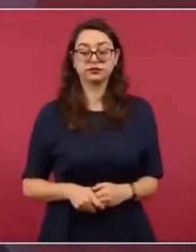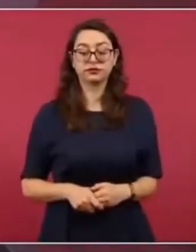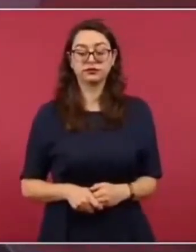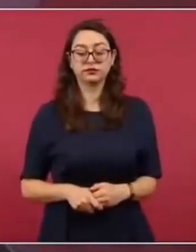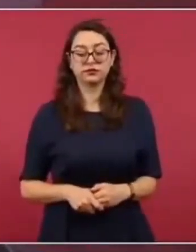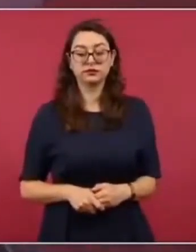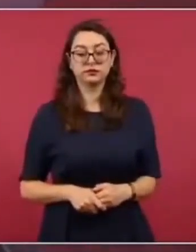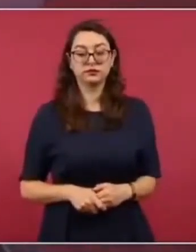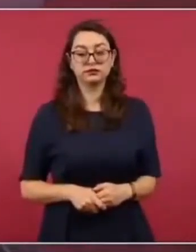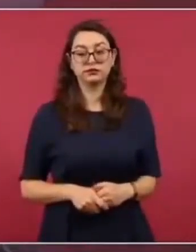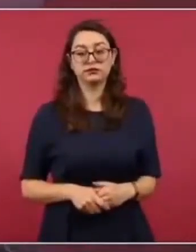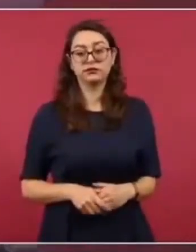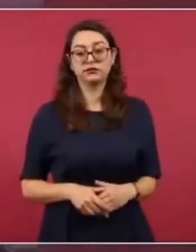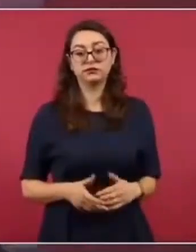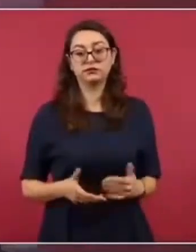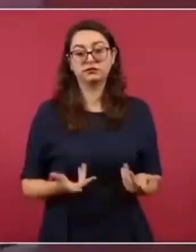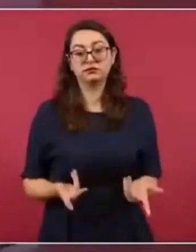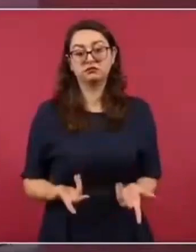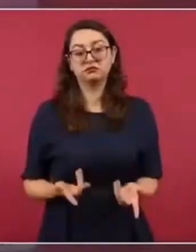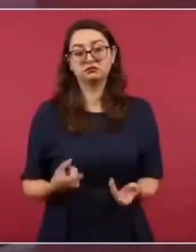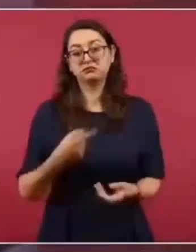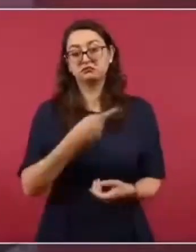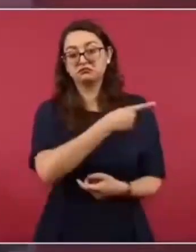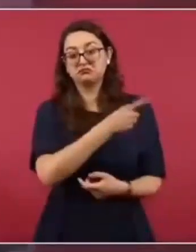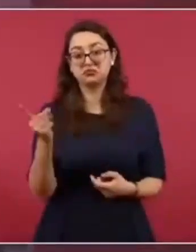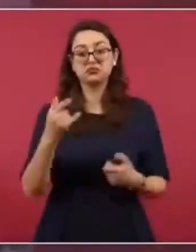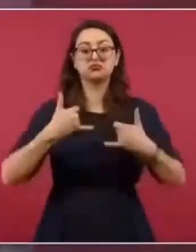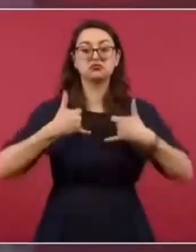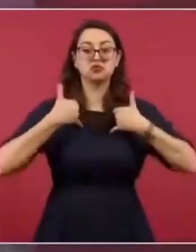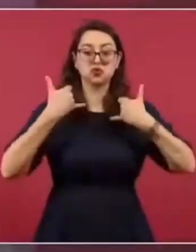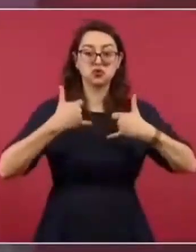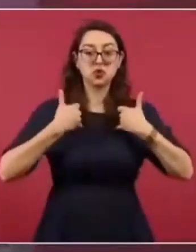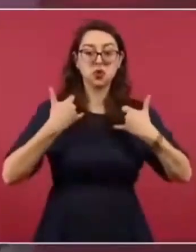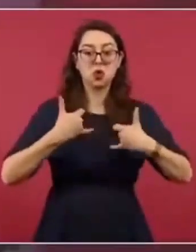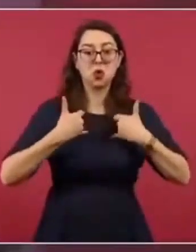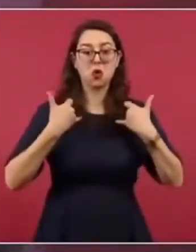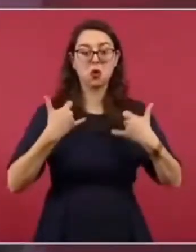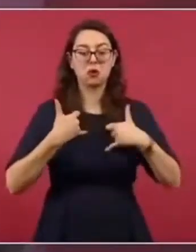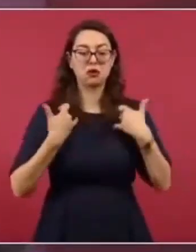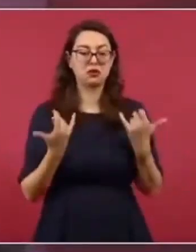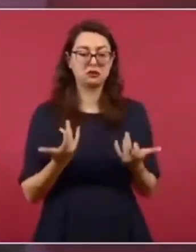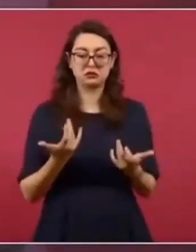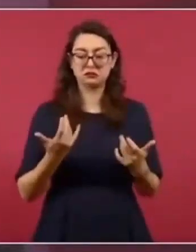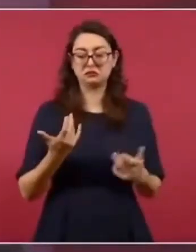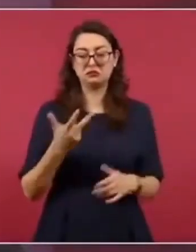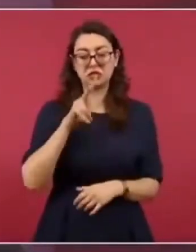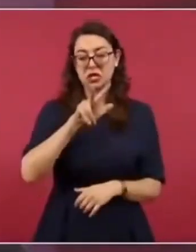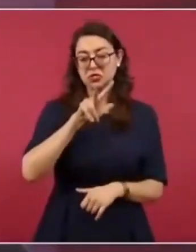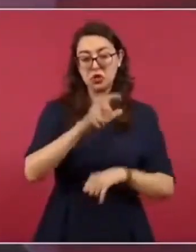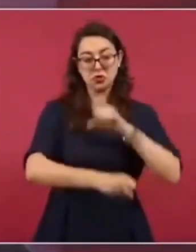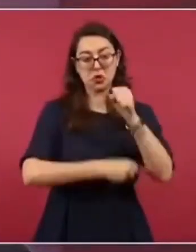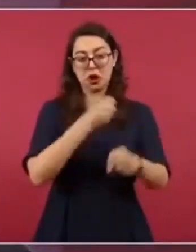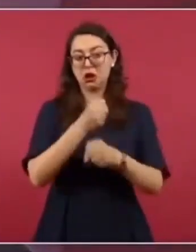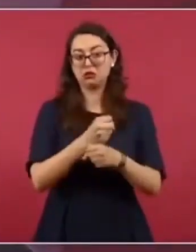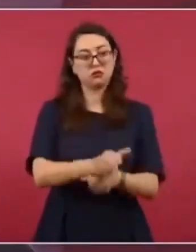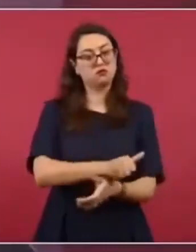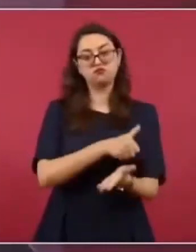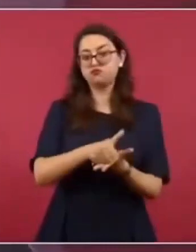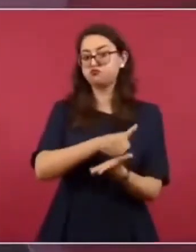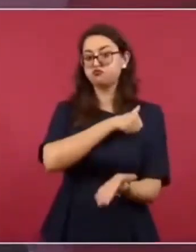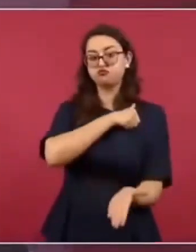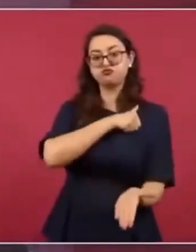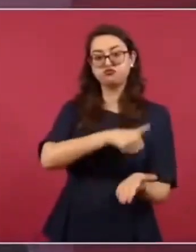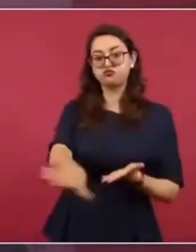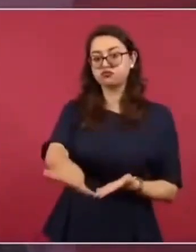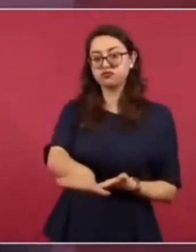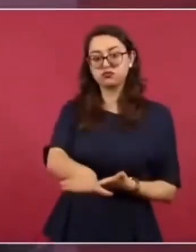de que se abandona a los jóvenes desde la adolescencia. que se